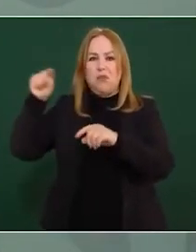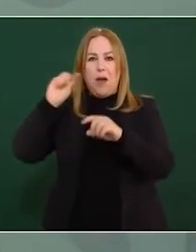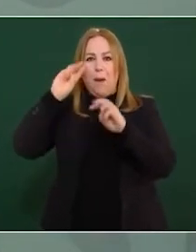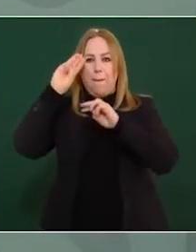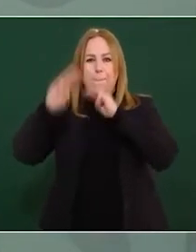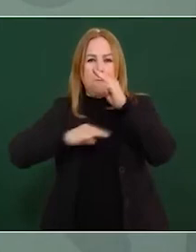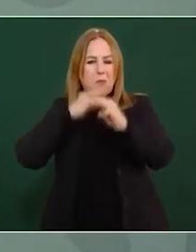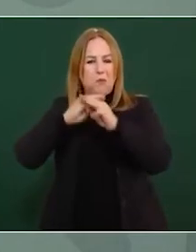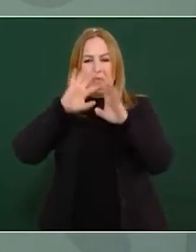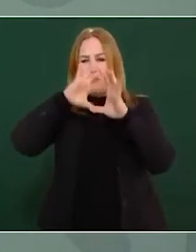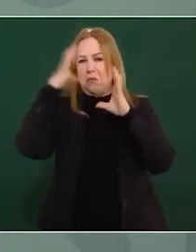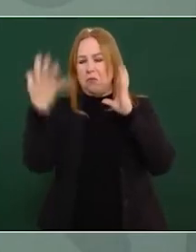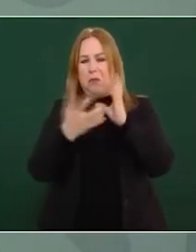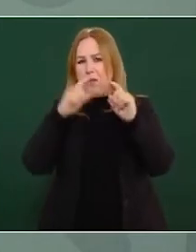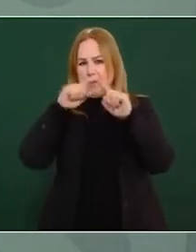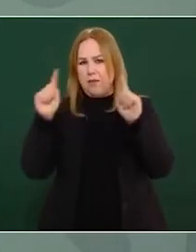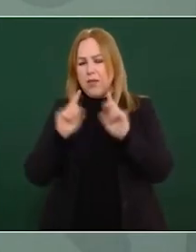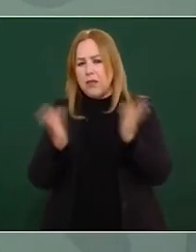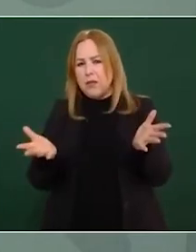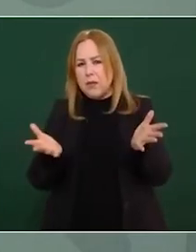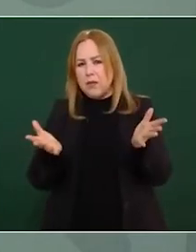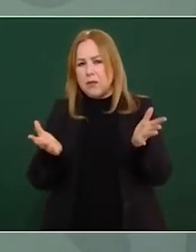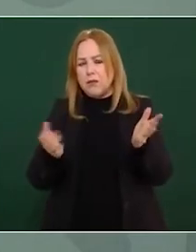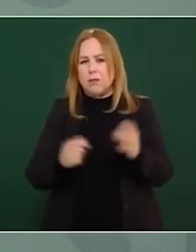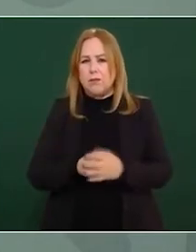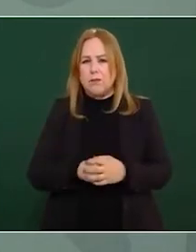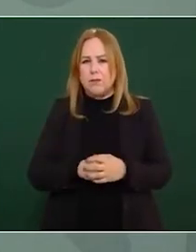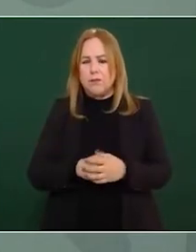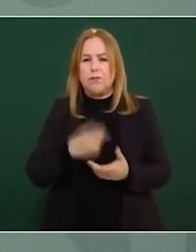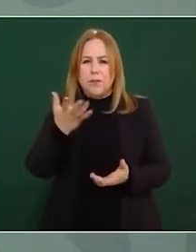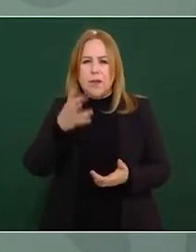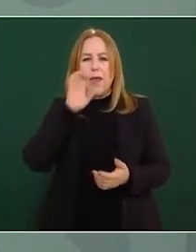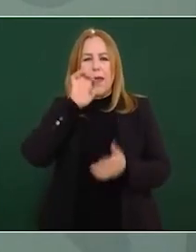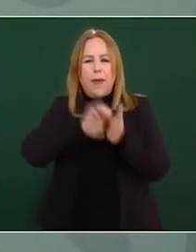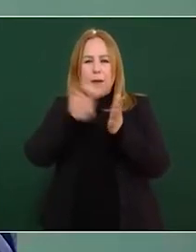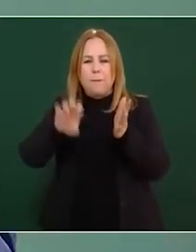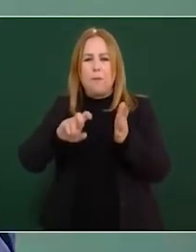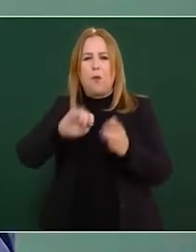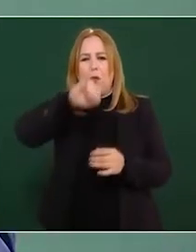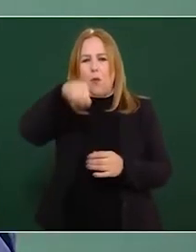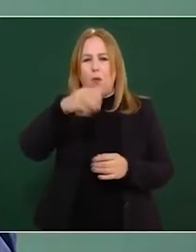lo de José Ramón la renta de una casa